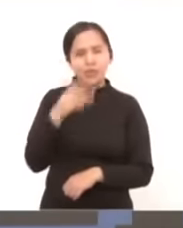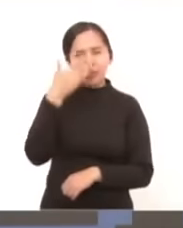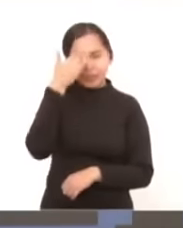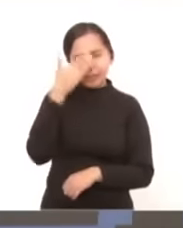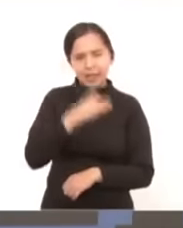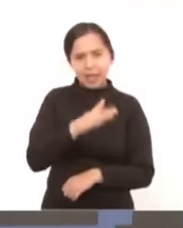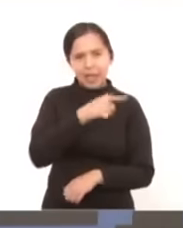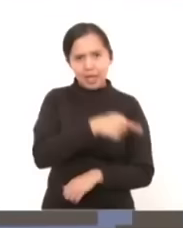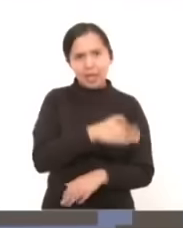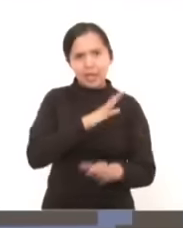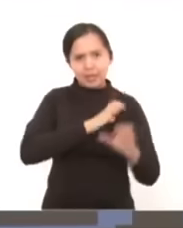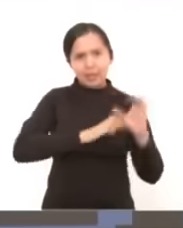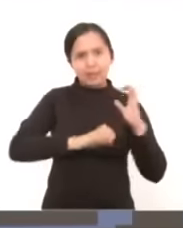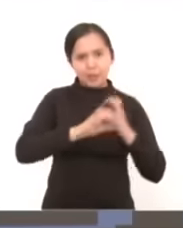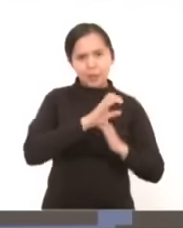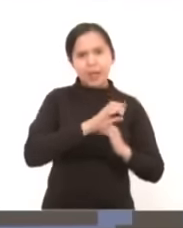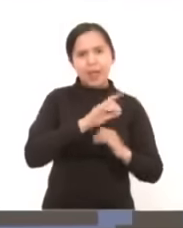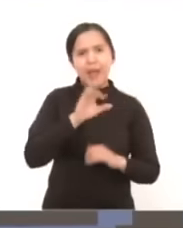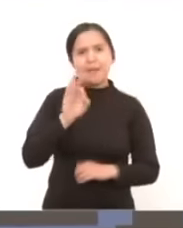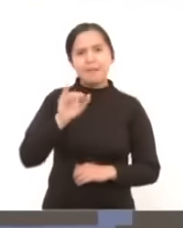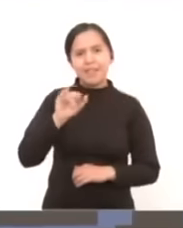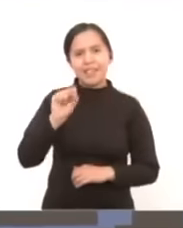Sheinbaum es física,